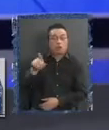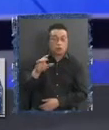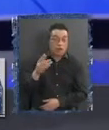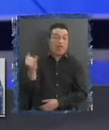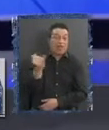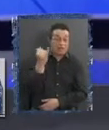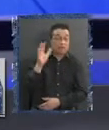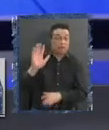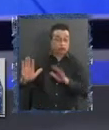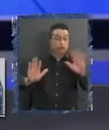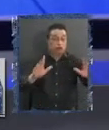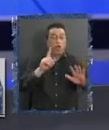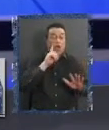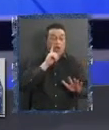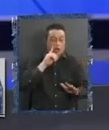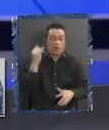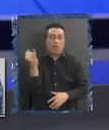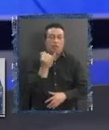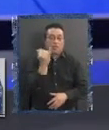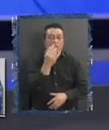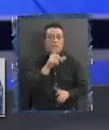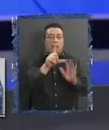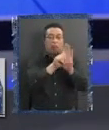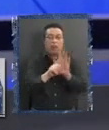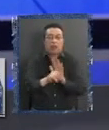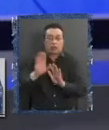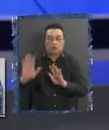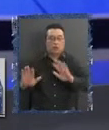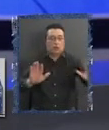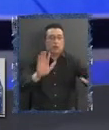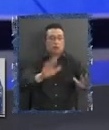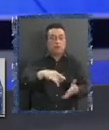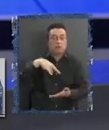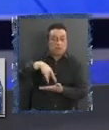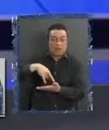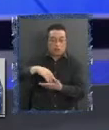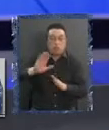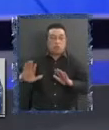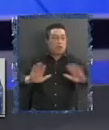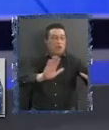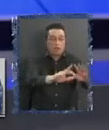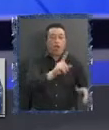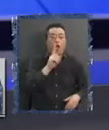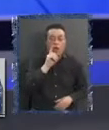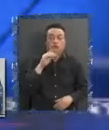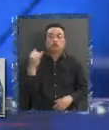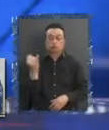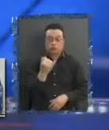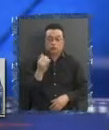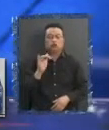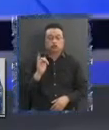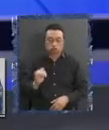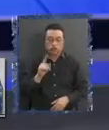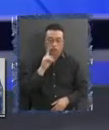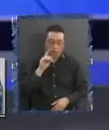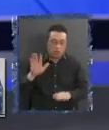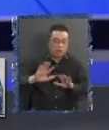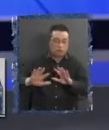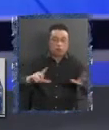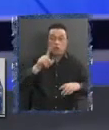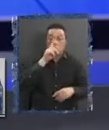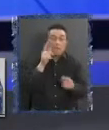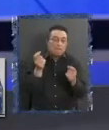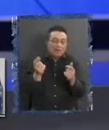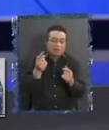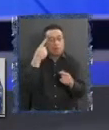poder legislativo Tienen competencia legislativa Tienen competencia legislativa En sus autonomías Perfecto Esto es como pareció Pero no